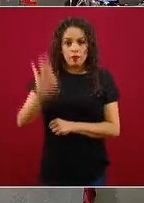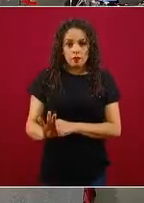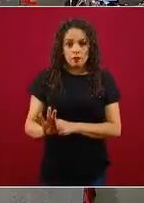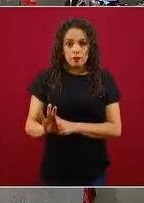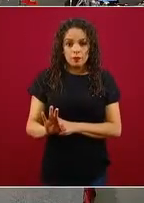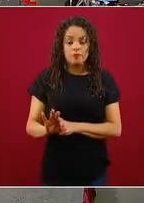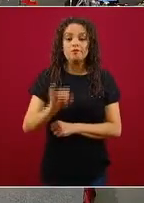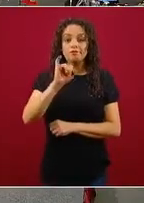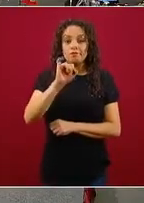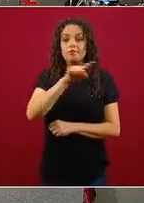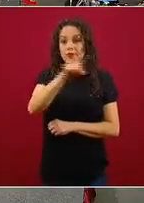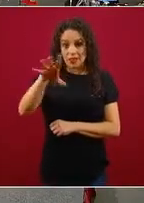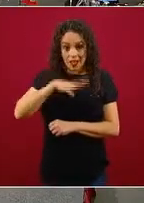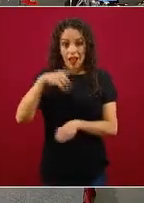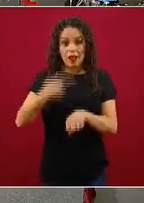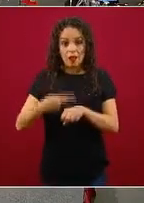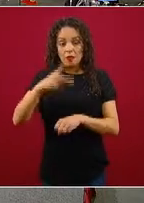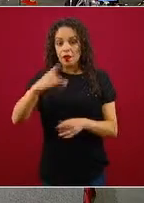pueden cursar asintomáticos.